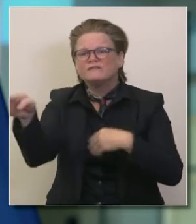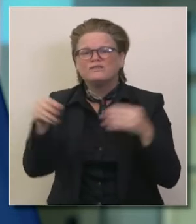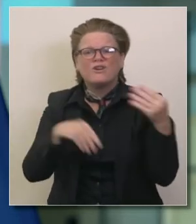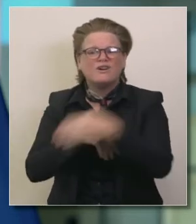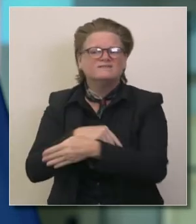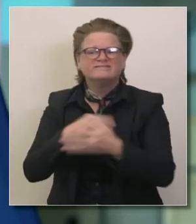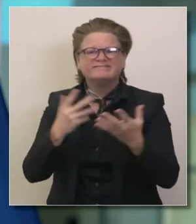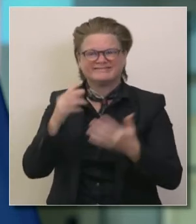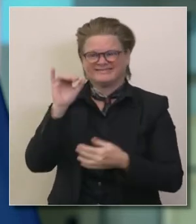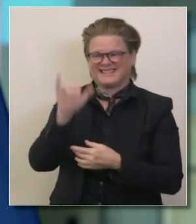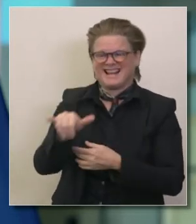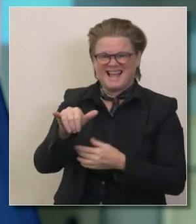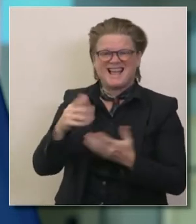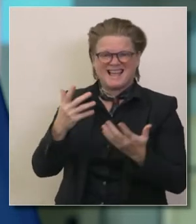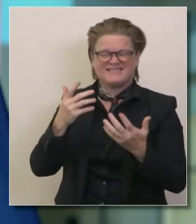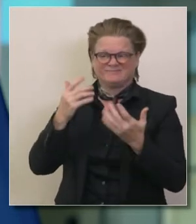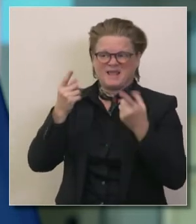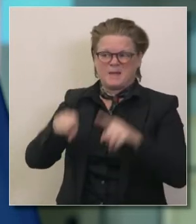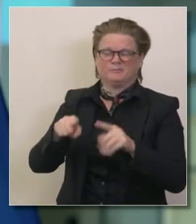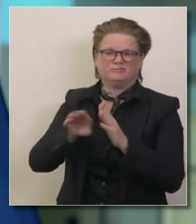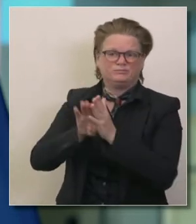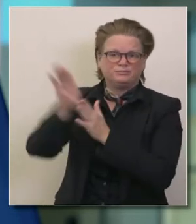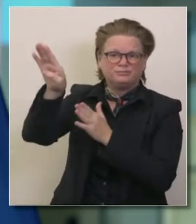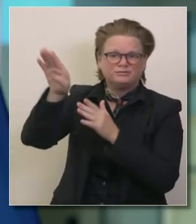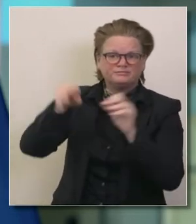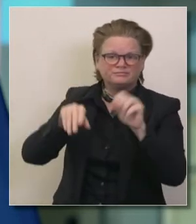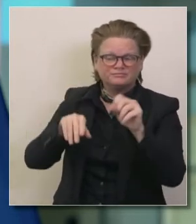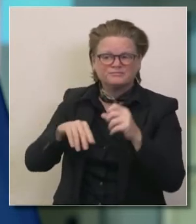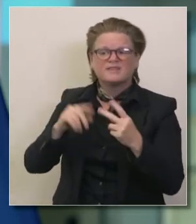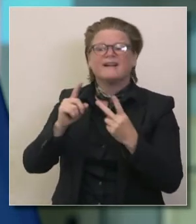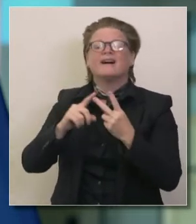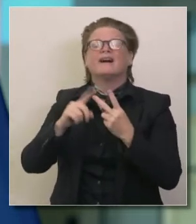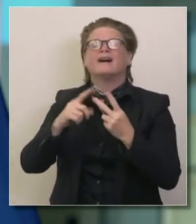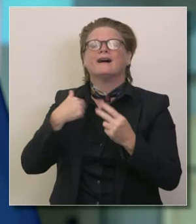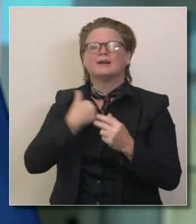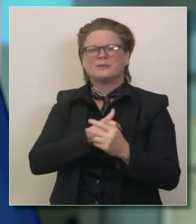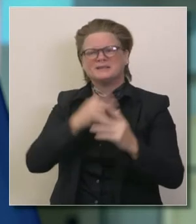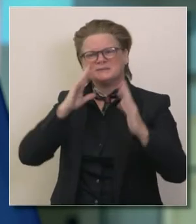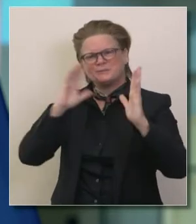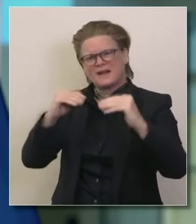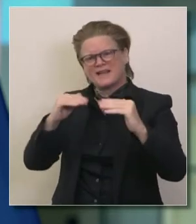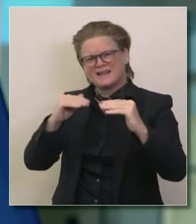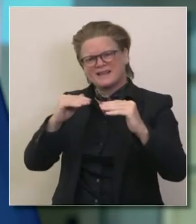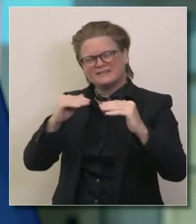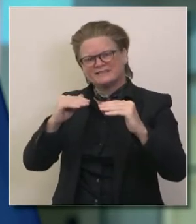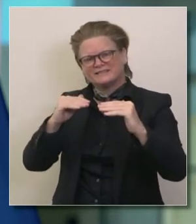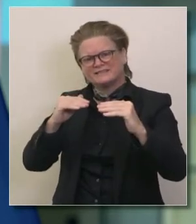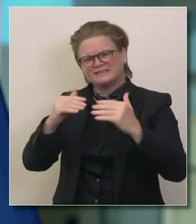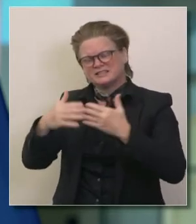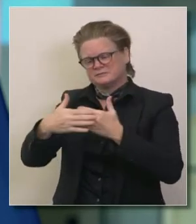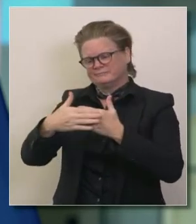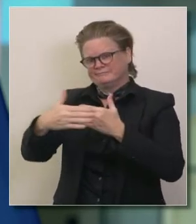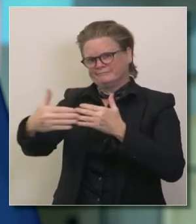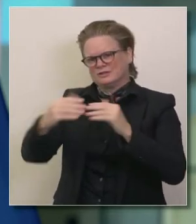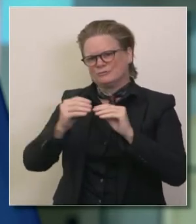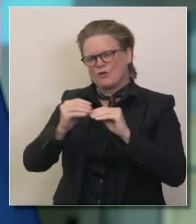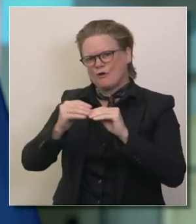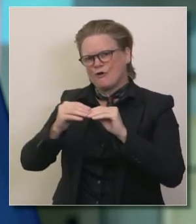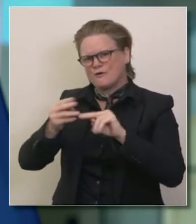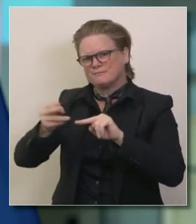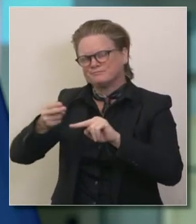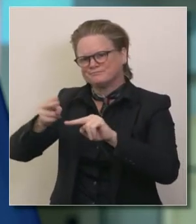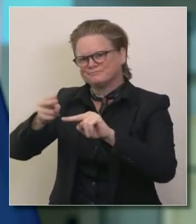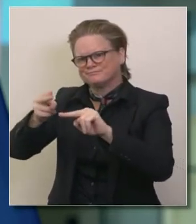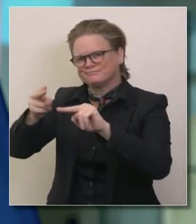en muchos días venideros no que sea sólo el inicio sino que creemos que los índices